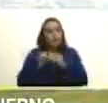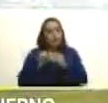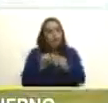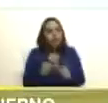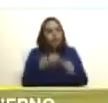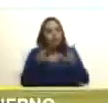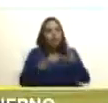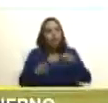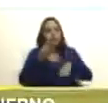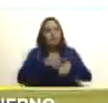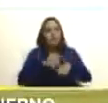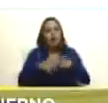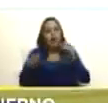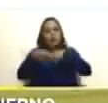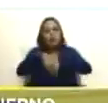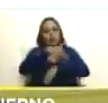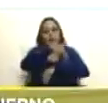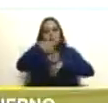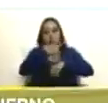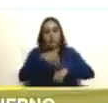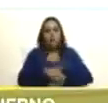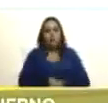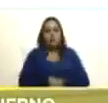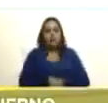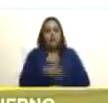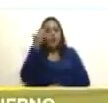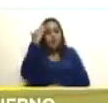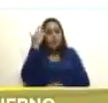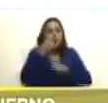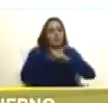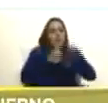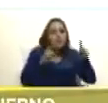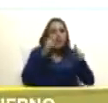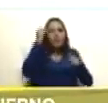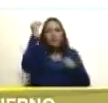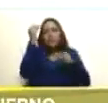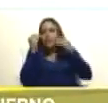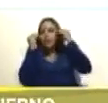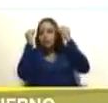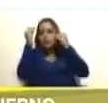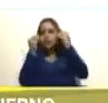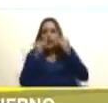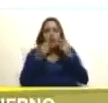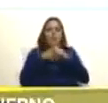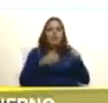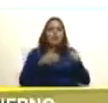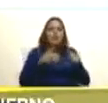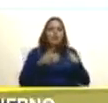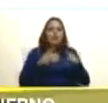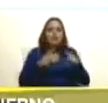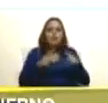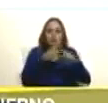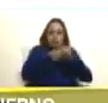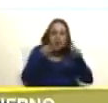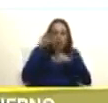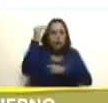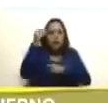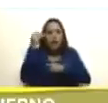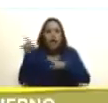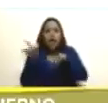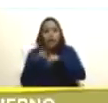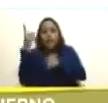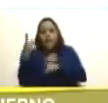abriendo el consenso nacional en medio de la diversidad tiene más fuerza el consenso en medio de una diversidad